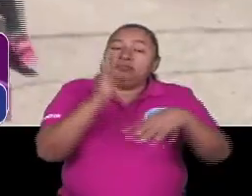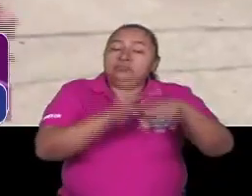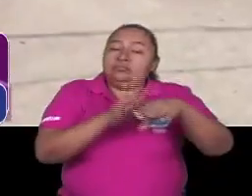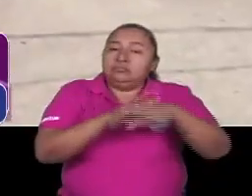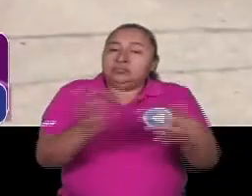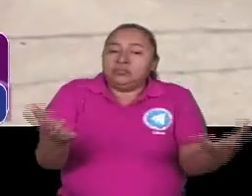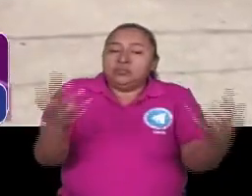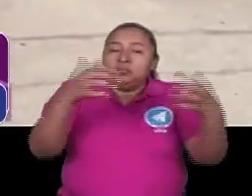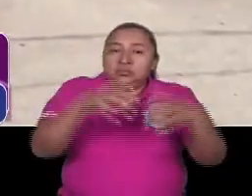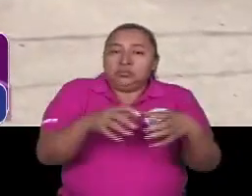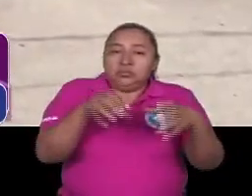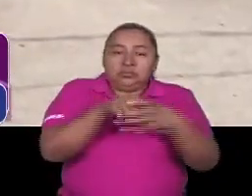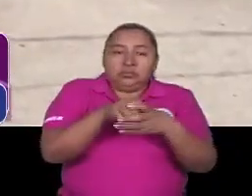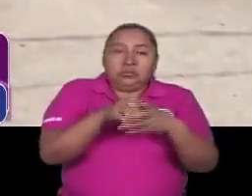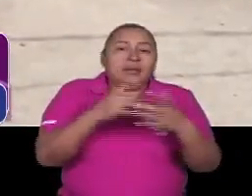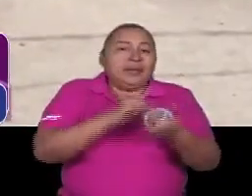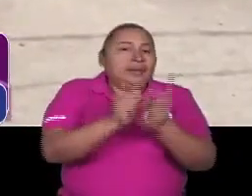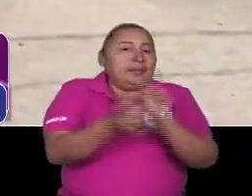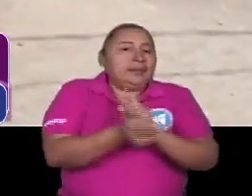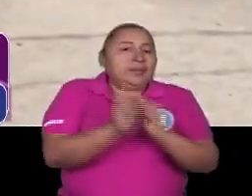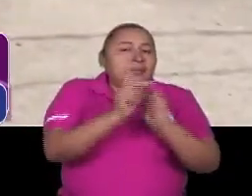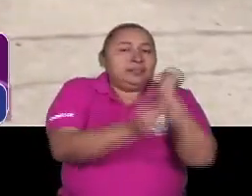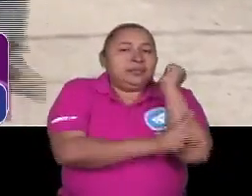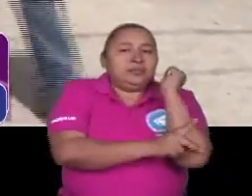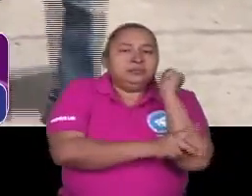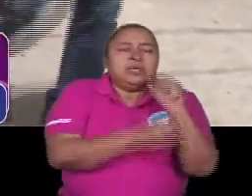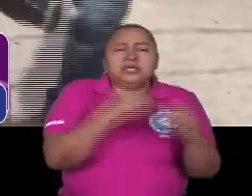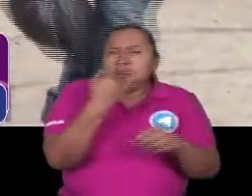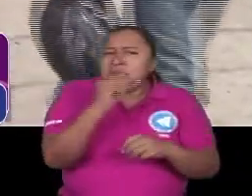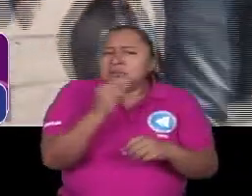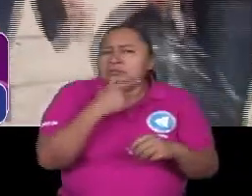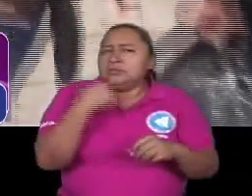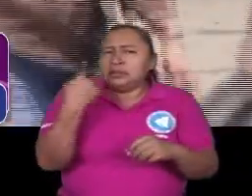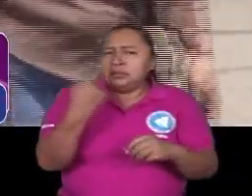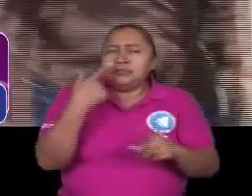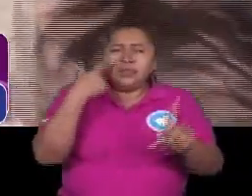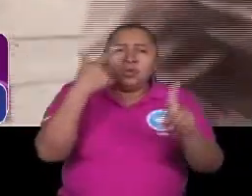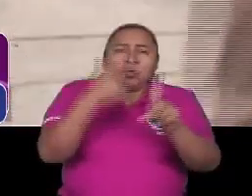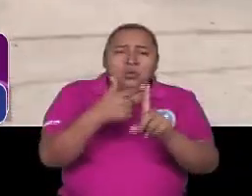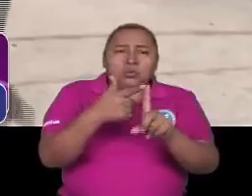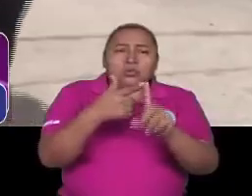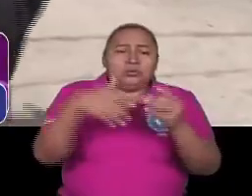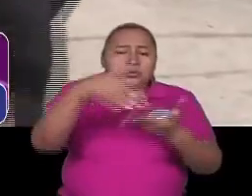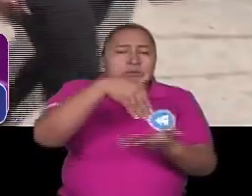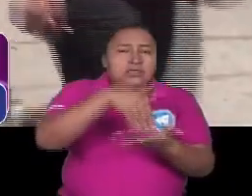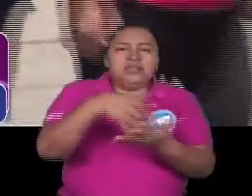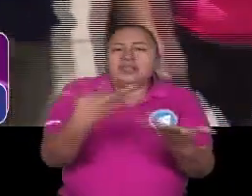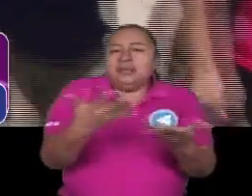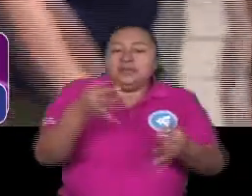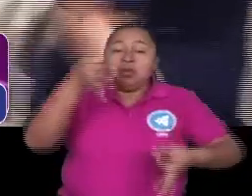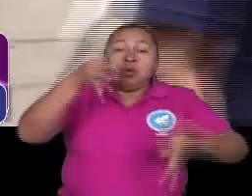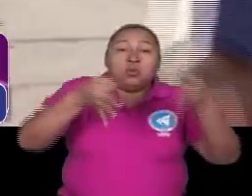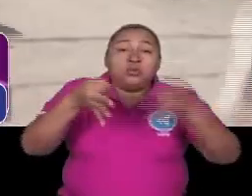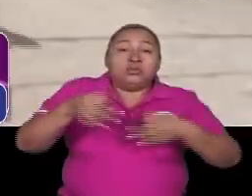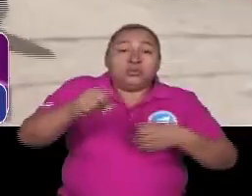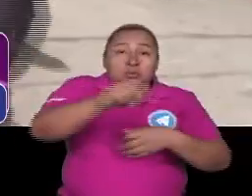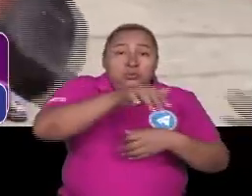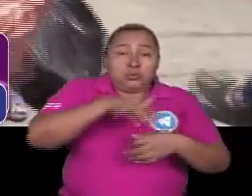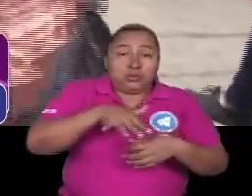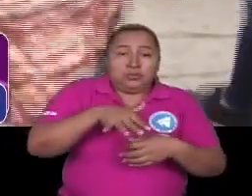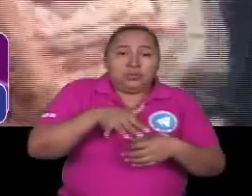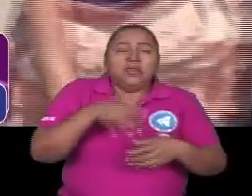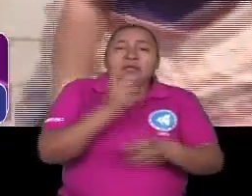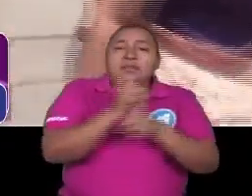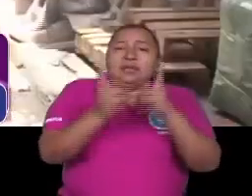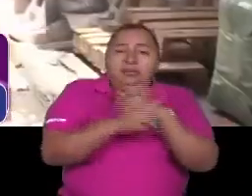de cambiar el país. Y efectivamente, el objetivo central es la justicia social. Ok. La justicia social. Y hay que